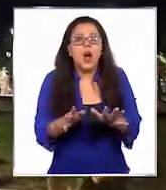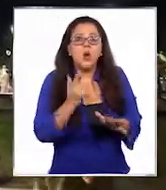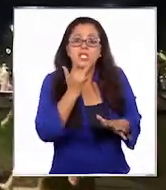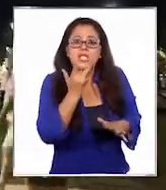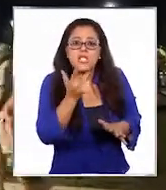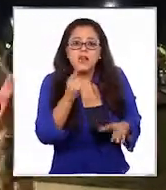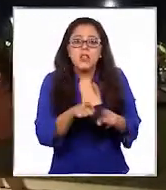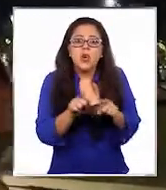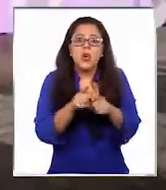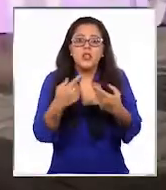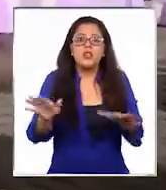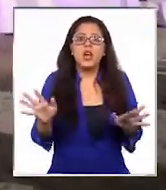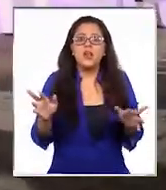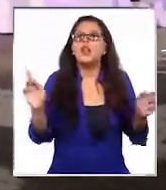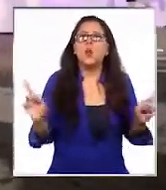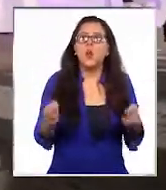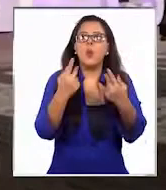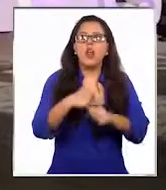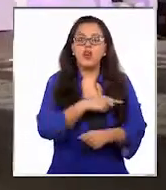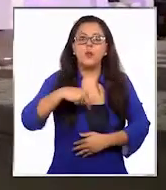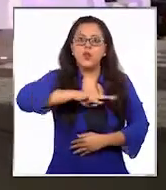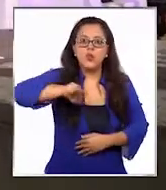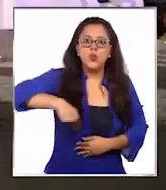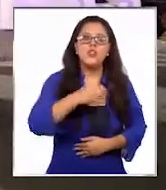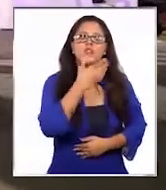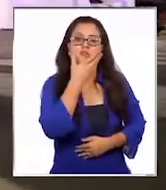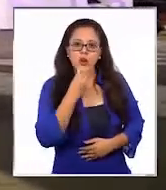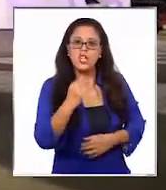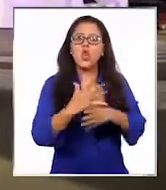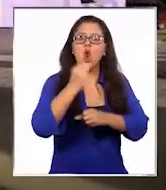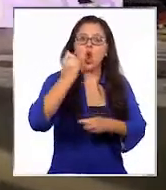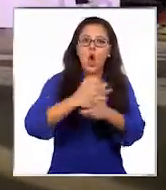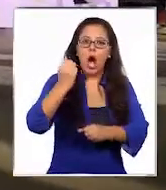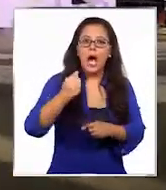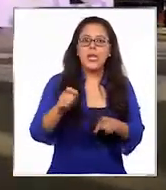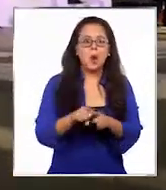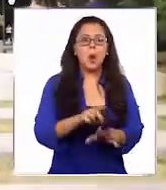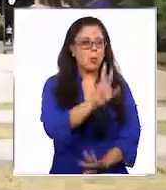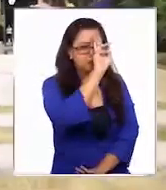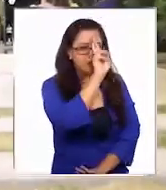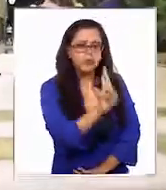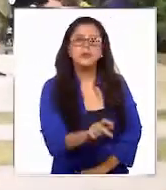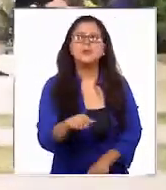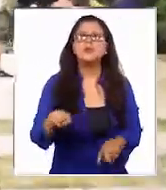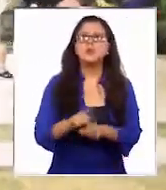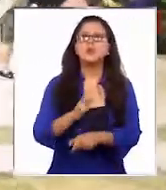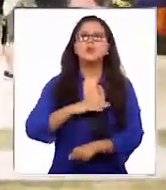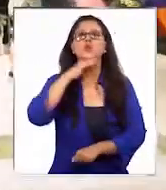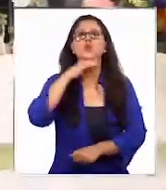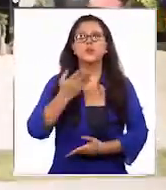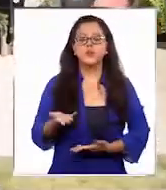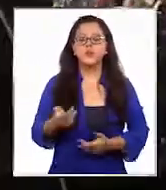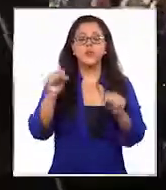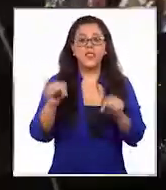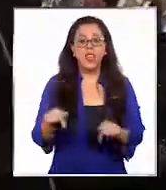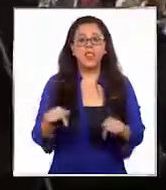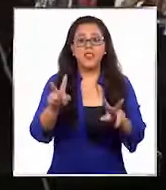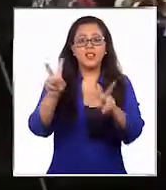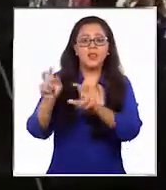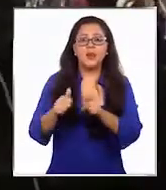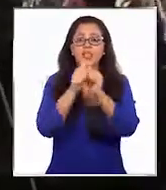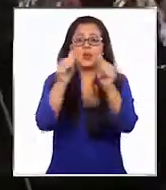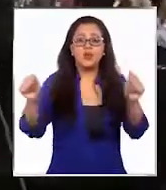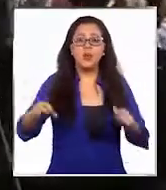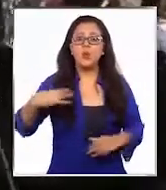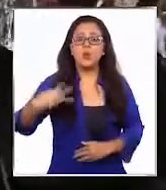recuperar poniendo nuestro nombre, que es tan hermoso los Andes, que es tan majestuoso, creo que nos llena de satisfacción. El llamado